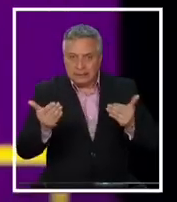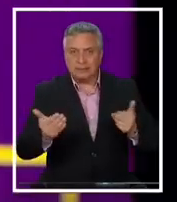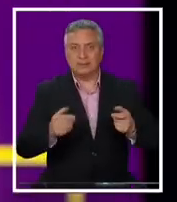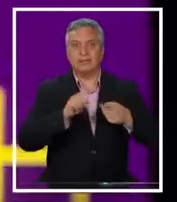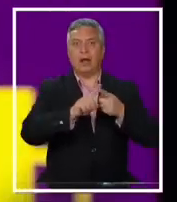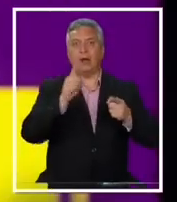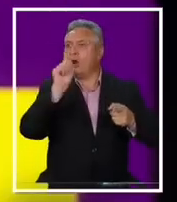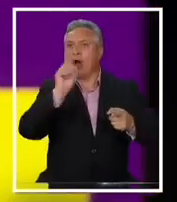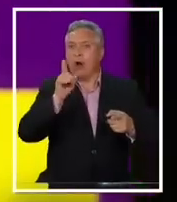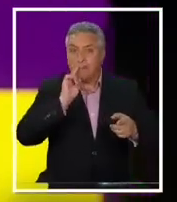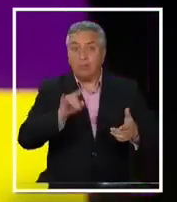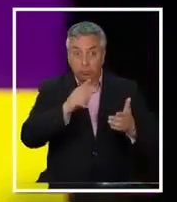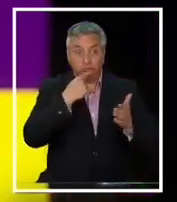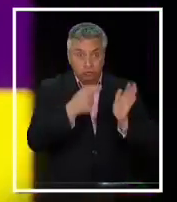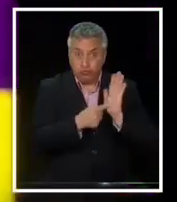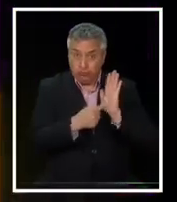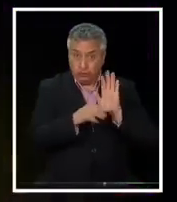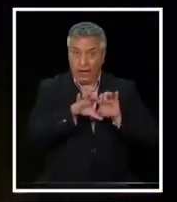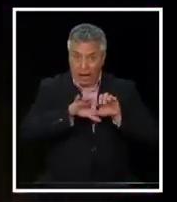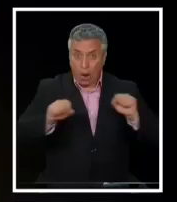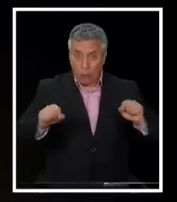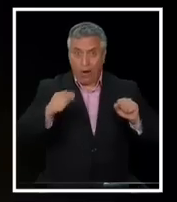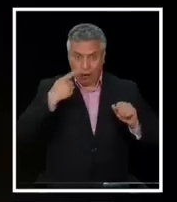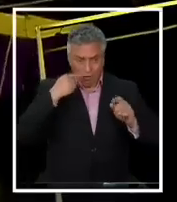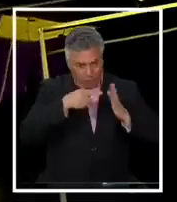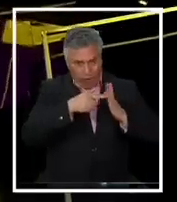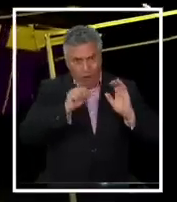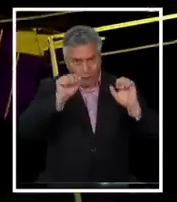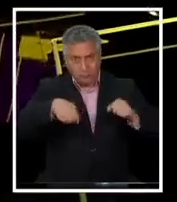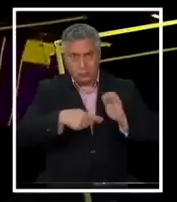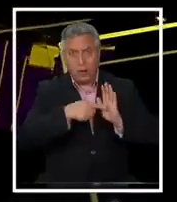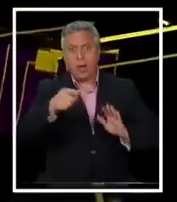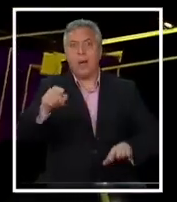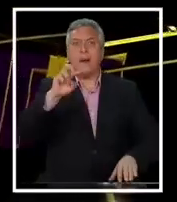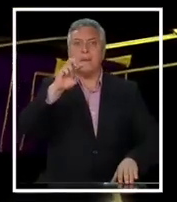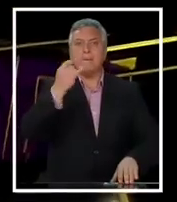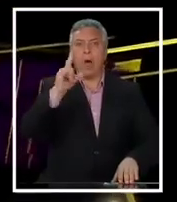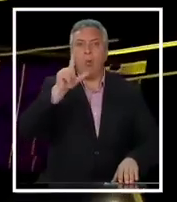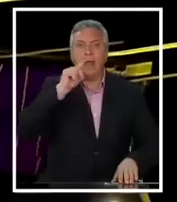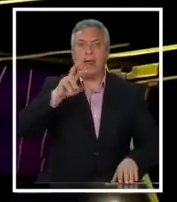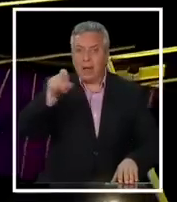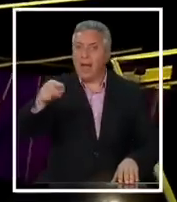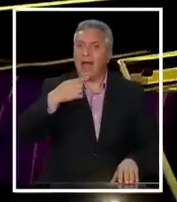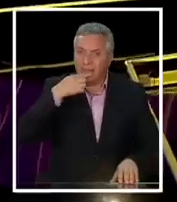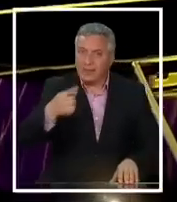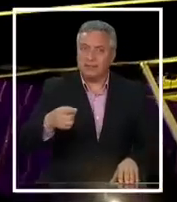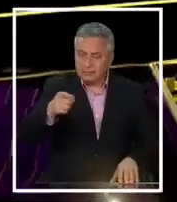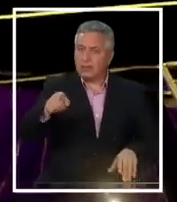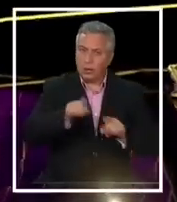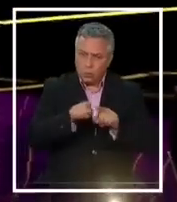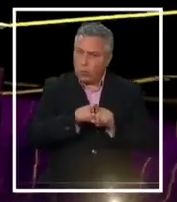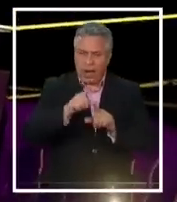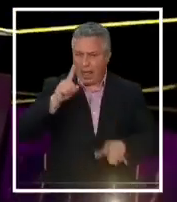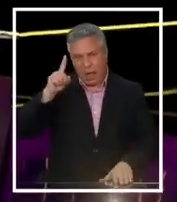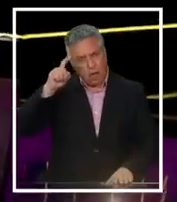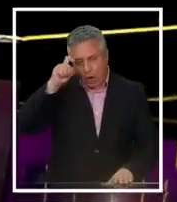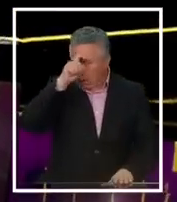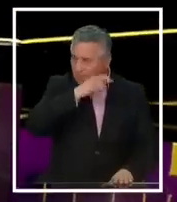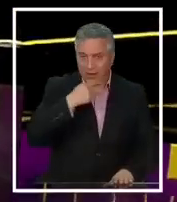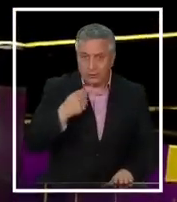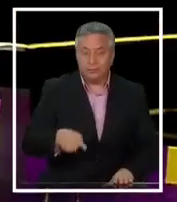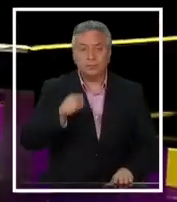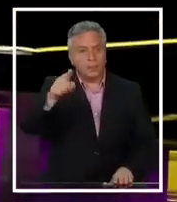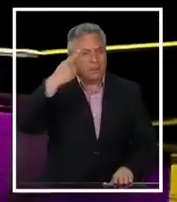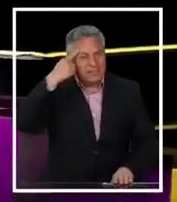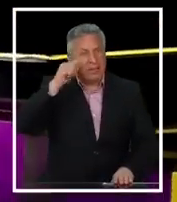eran fake news, no eran posibles. Bueno, aquí está el acuerdo, que lo reconoce. Y Paulina dice algo que a mí me parece muy complejo pensando en el